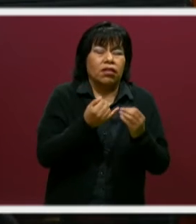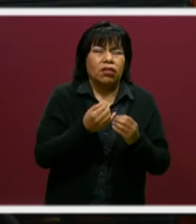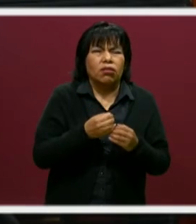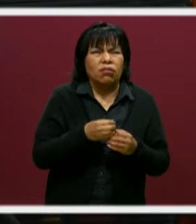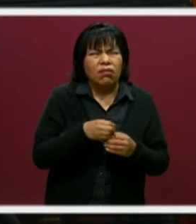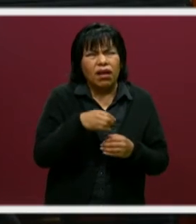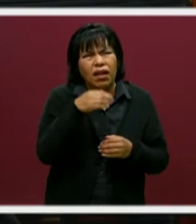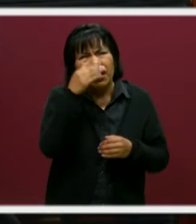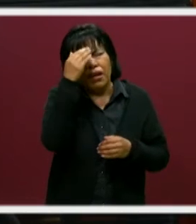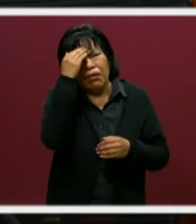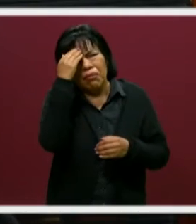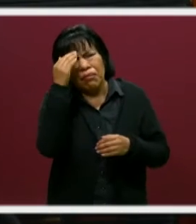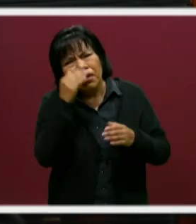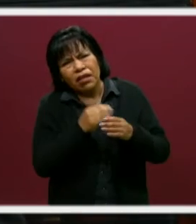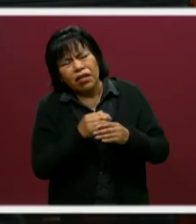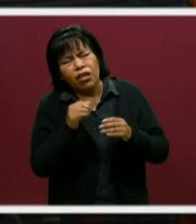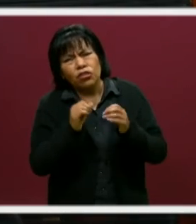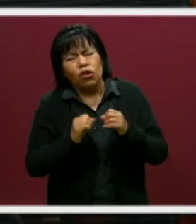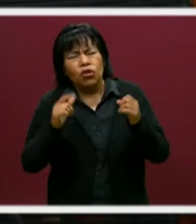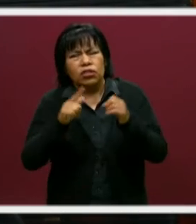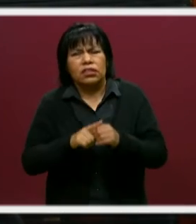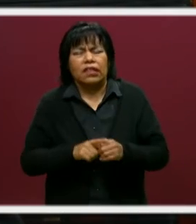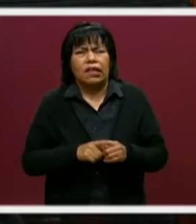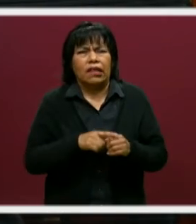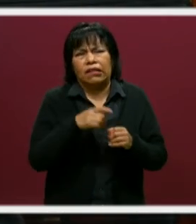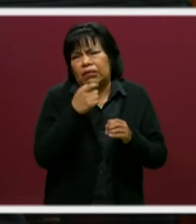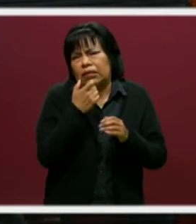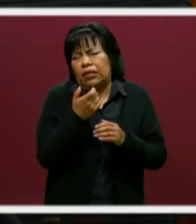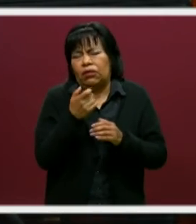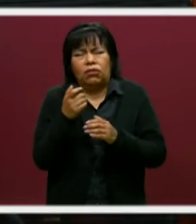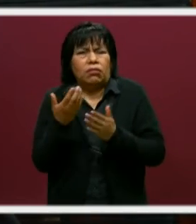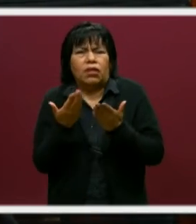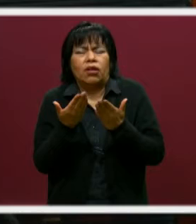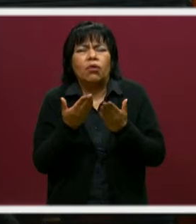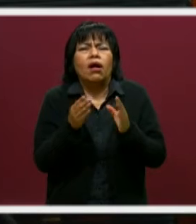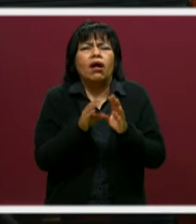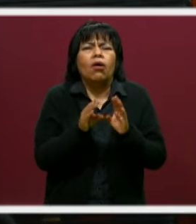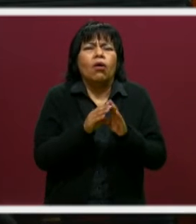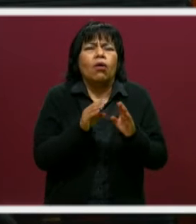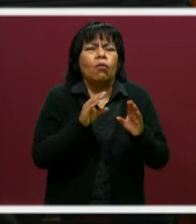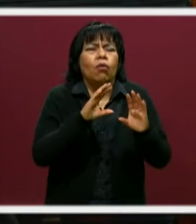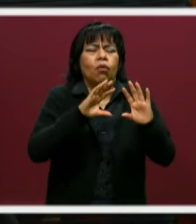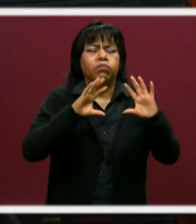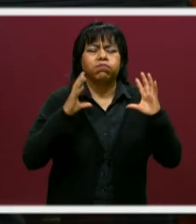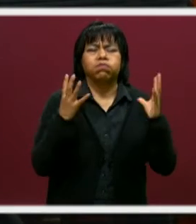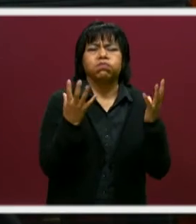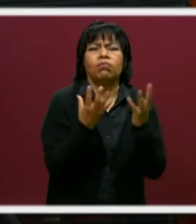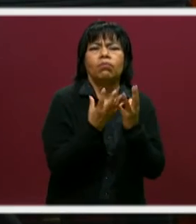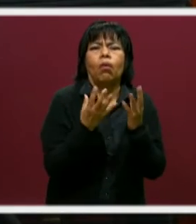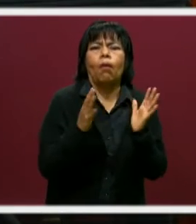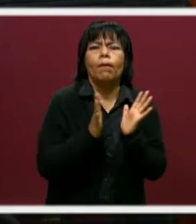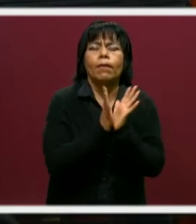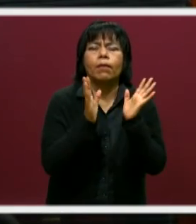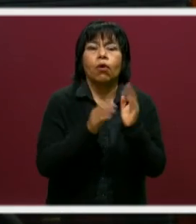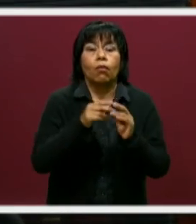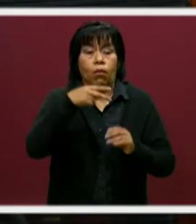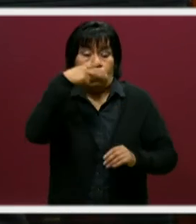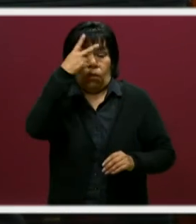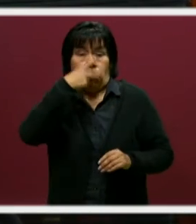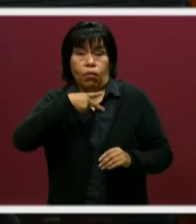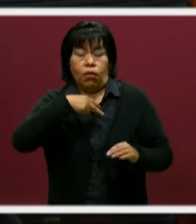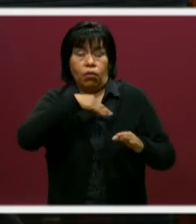conciencia social, con una conciencia económica y de la presencia de ellos en el mundo y aquí como mexicanos